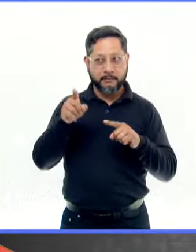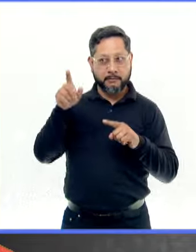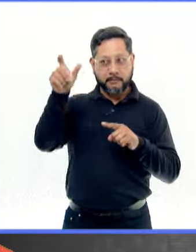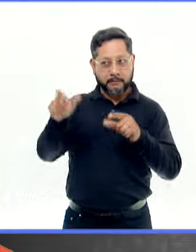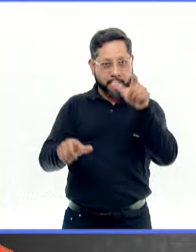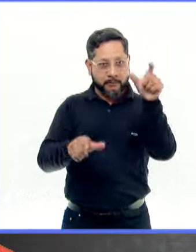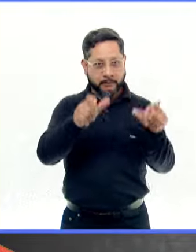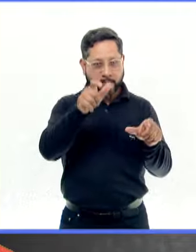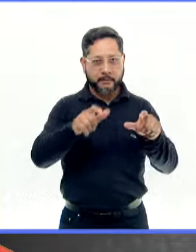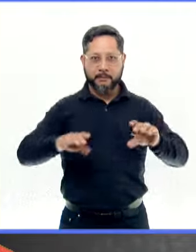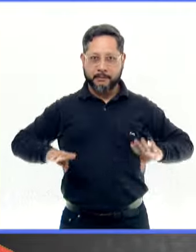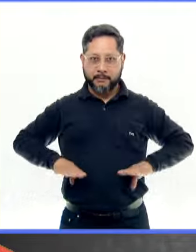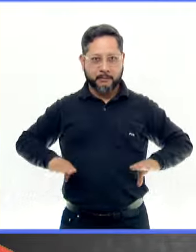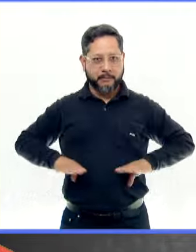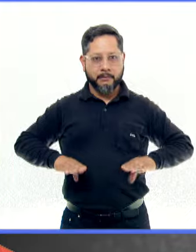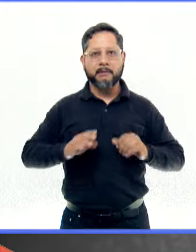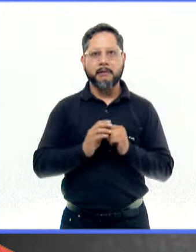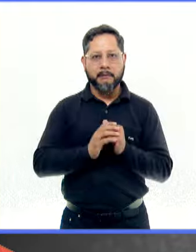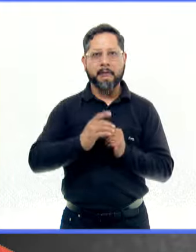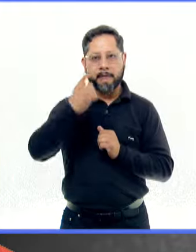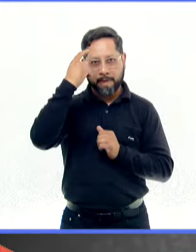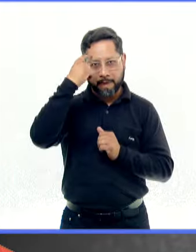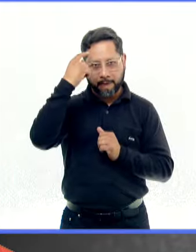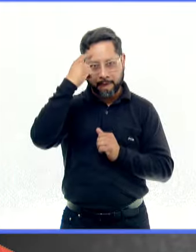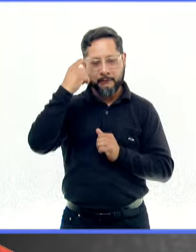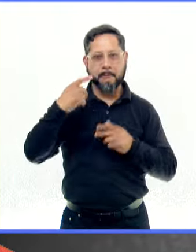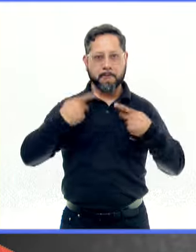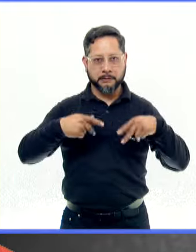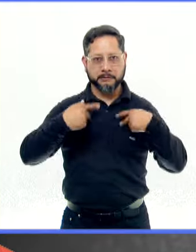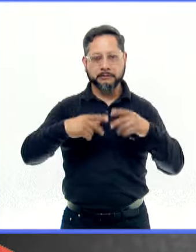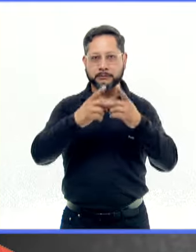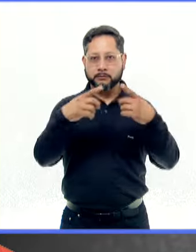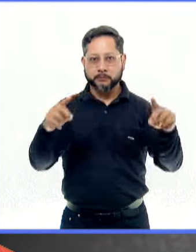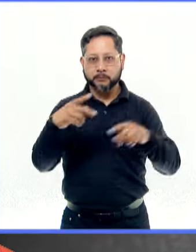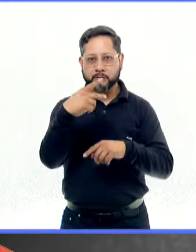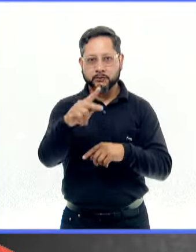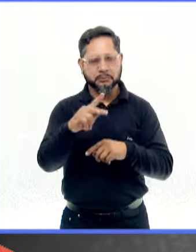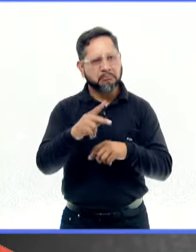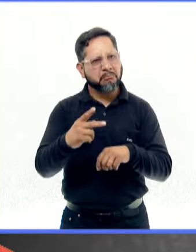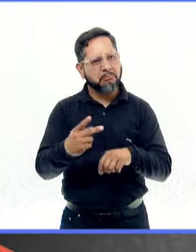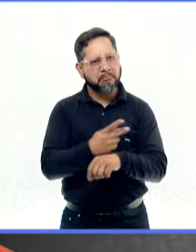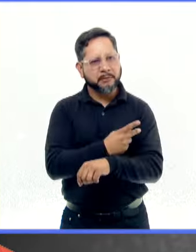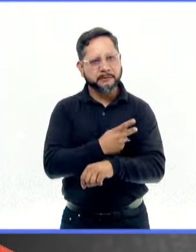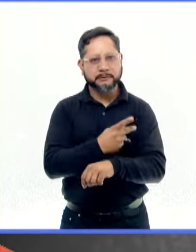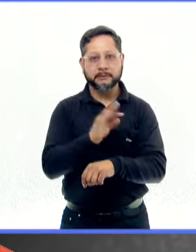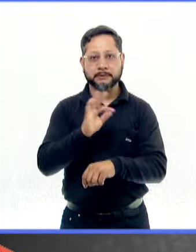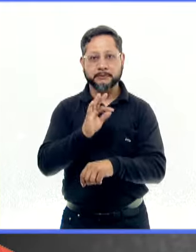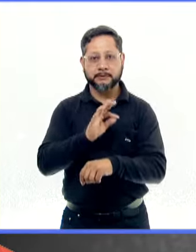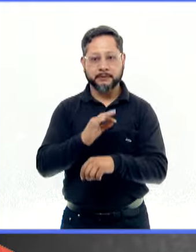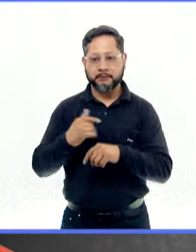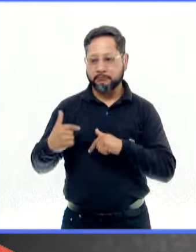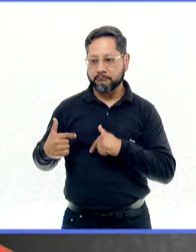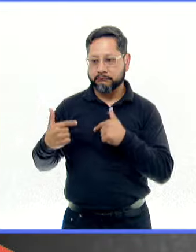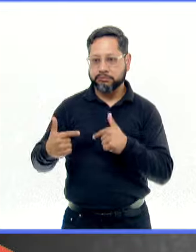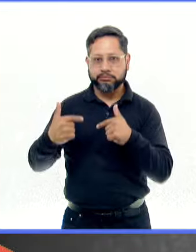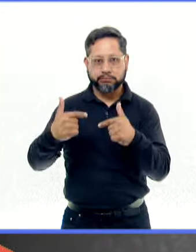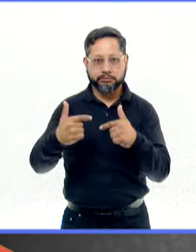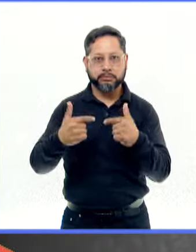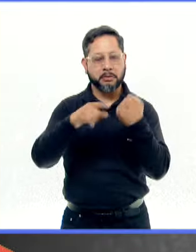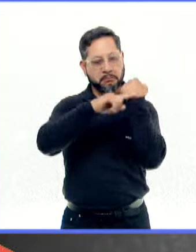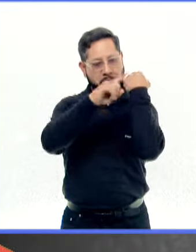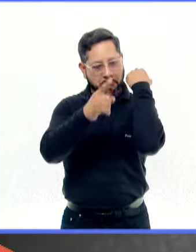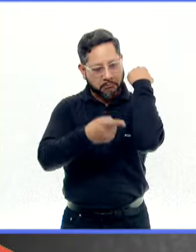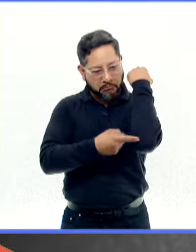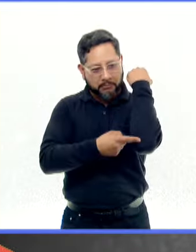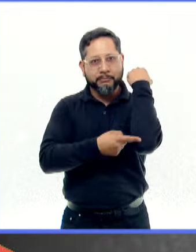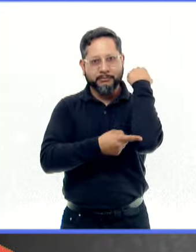que se sabe es que algo pasa en el desarrollo de las personas, ya sea a nivel genético, a nivel intrauterino, a nivel,